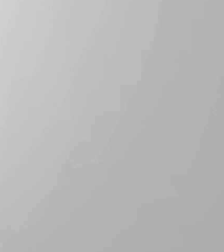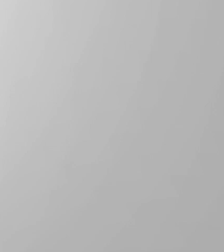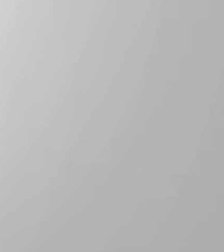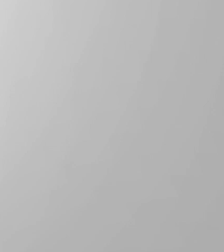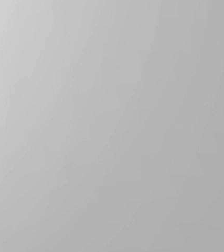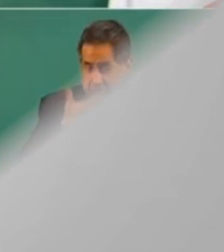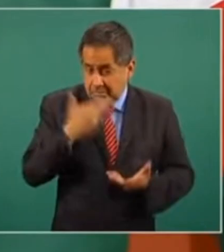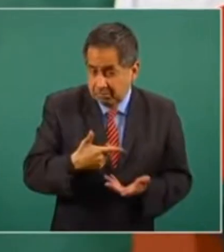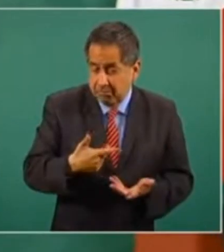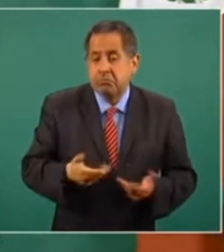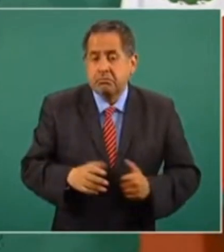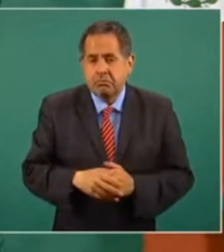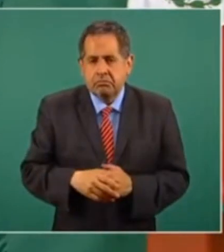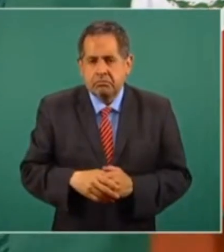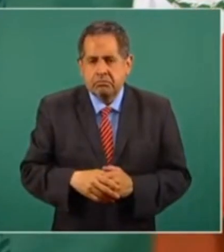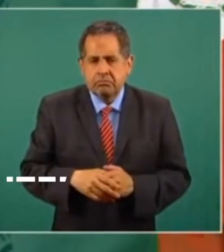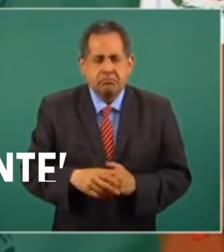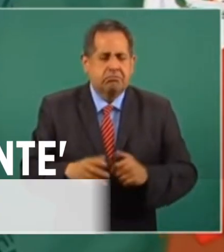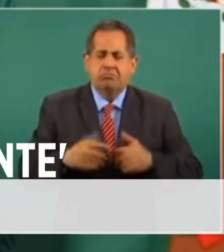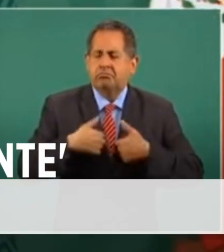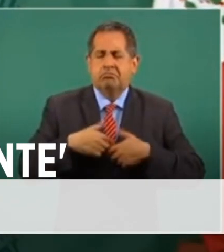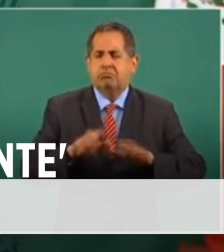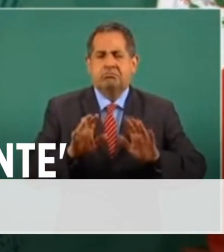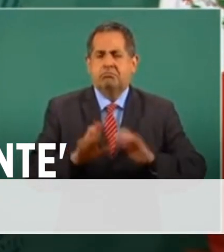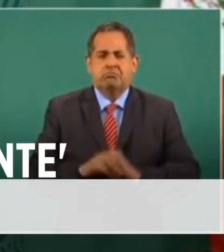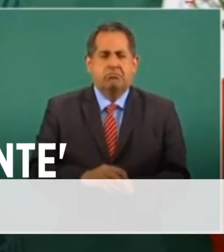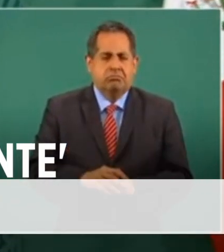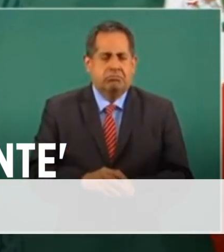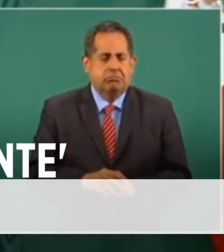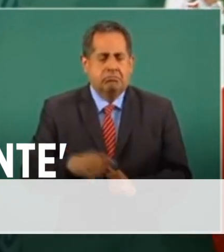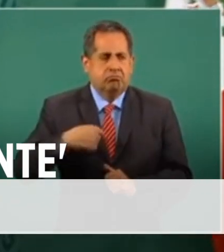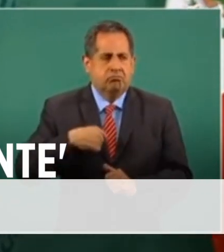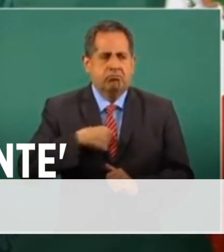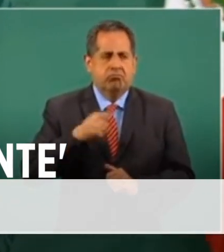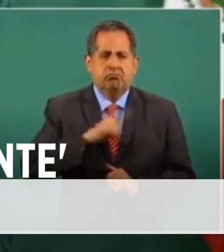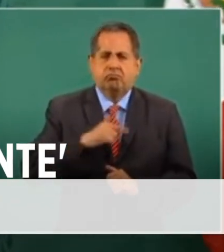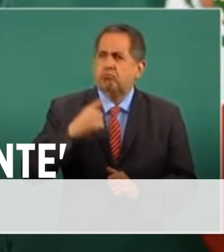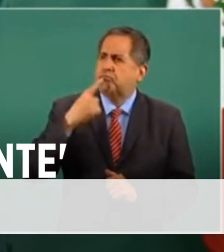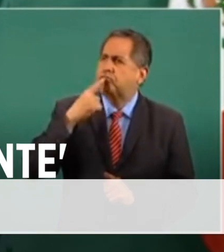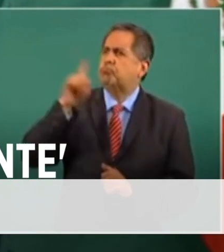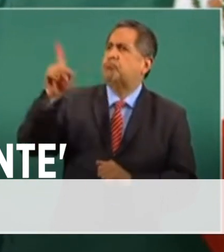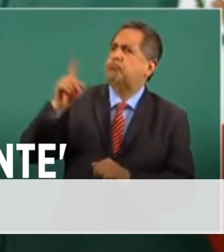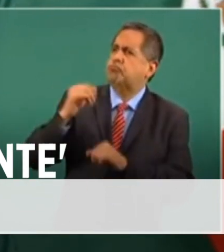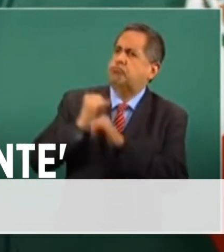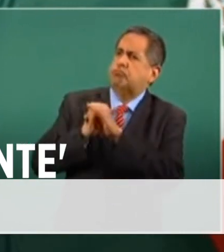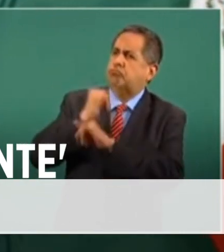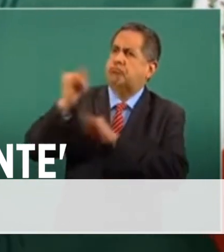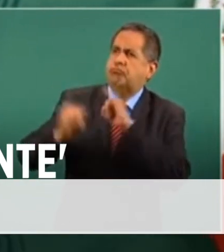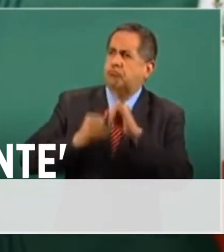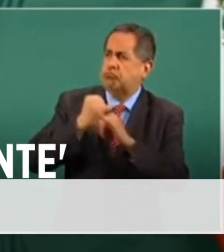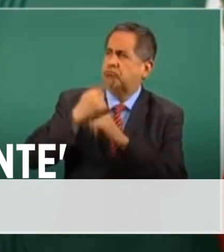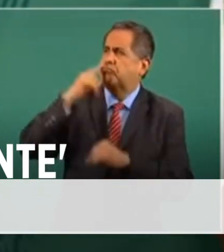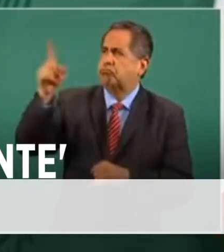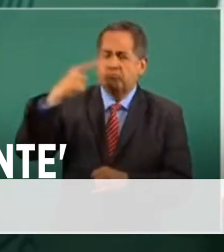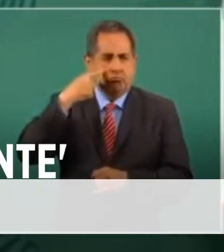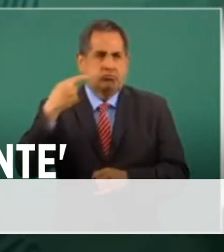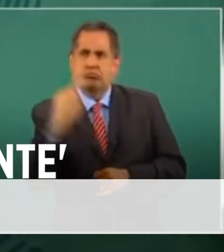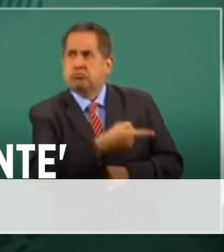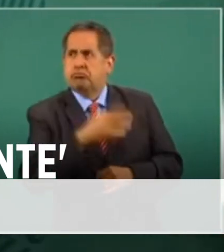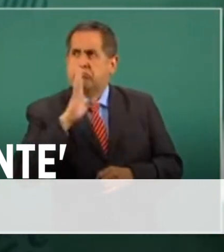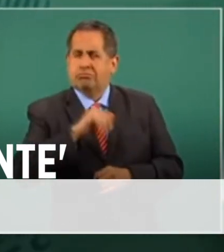Yo no voy a ir a ningún organismo internacional,